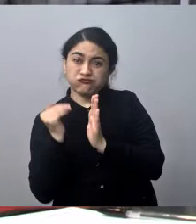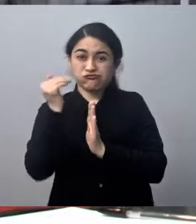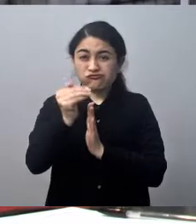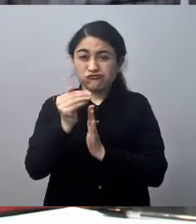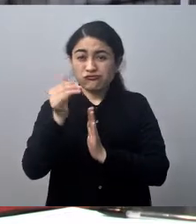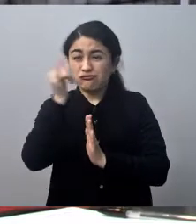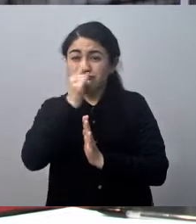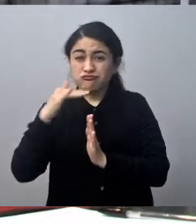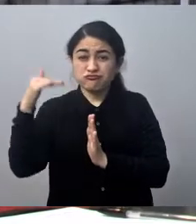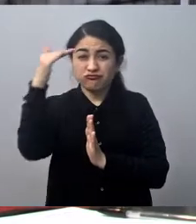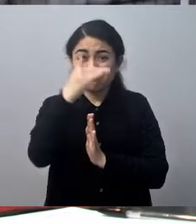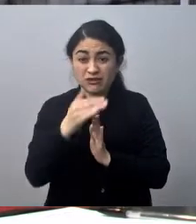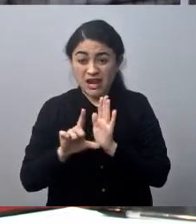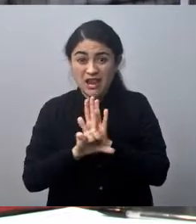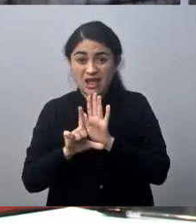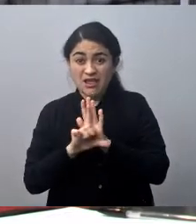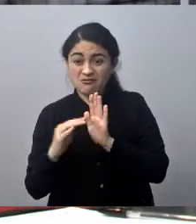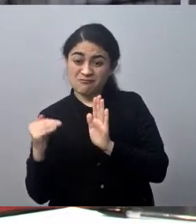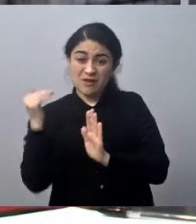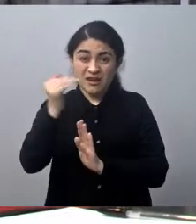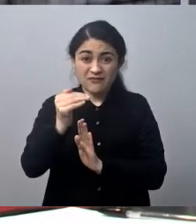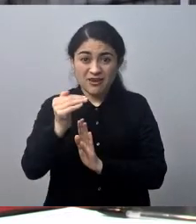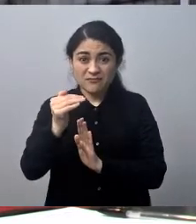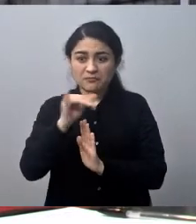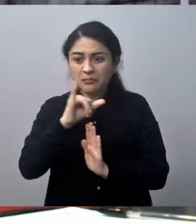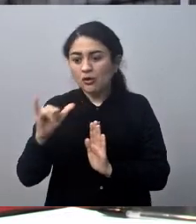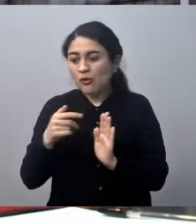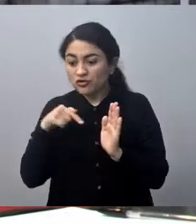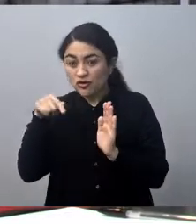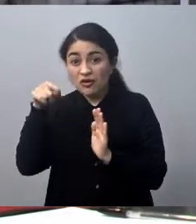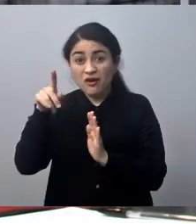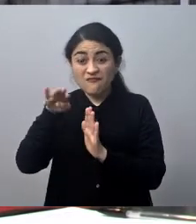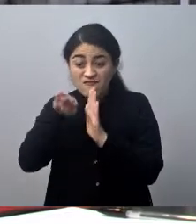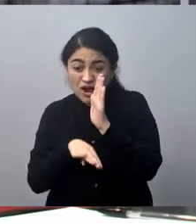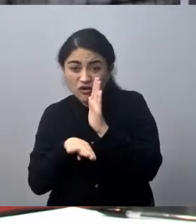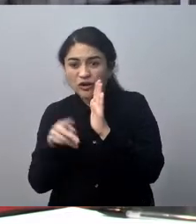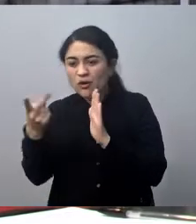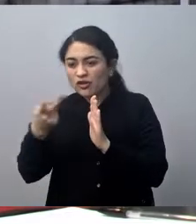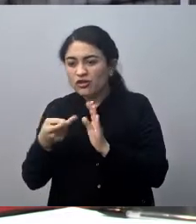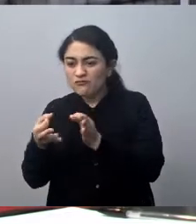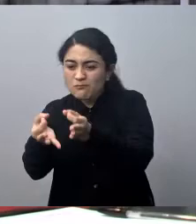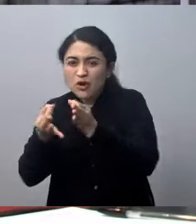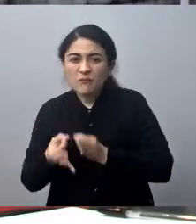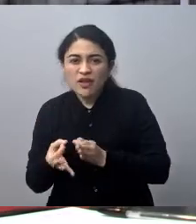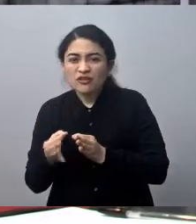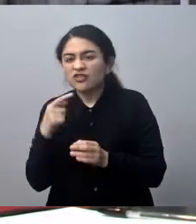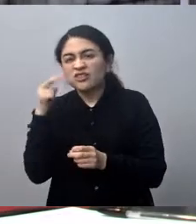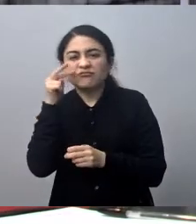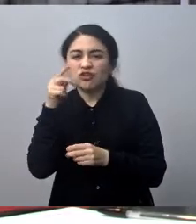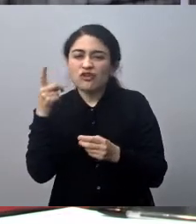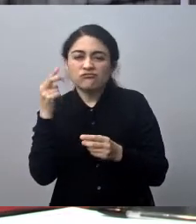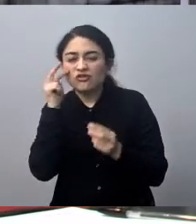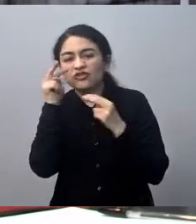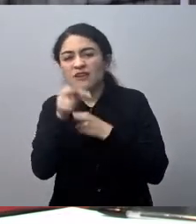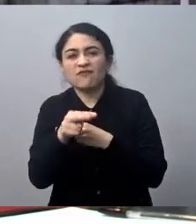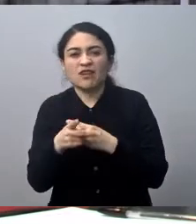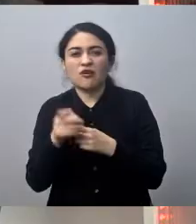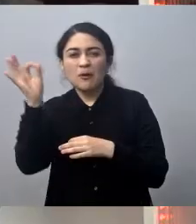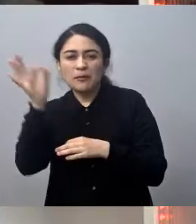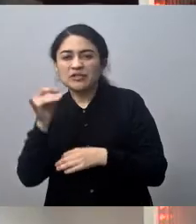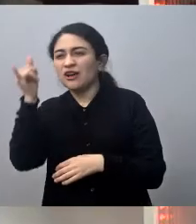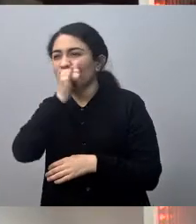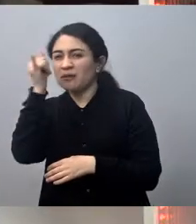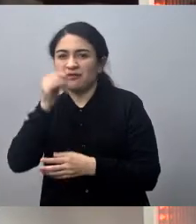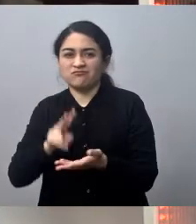margen de lo que exige la ley, pero cuando están muy bajos se hacen promedio y no se toma en cuenta que se... Además que otro tema,